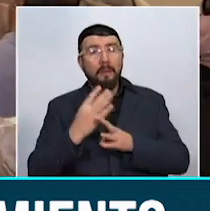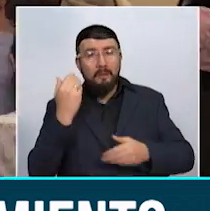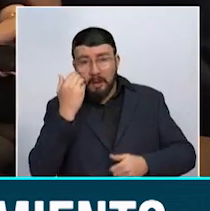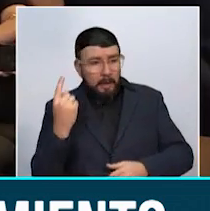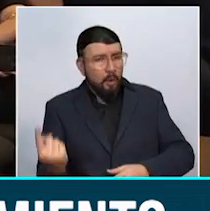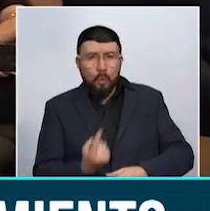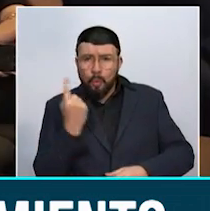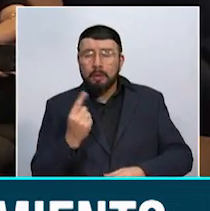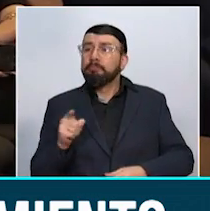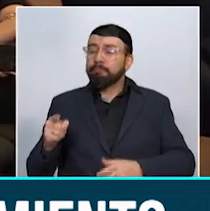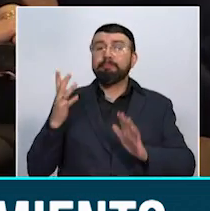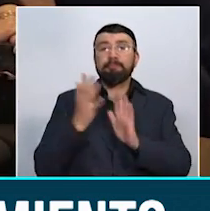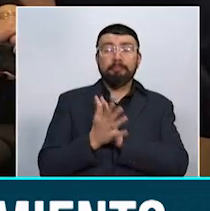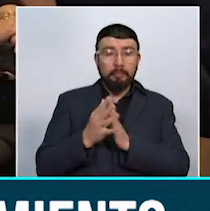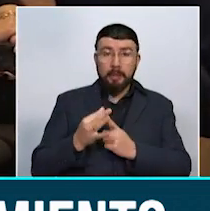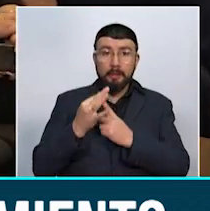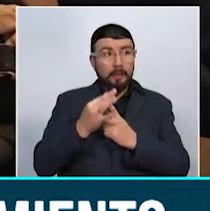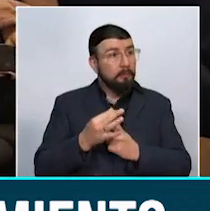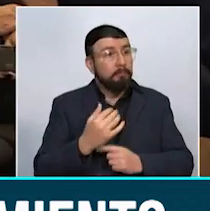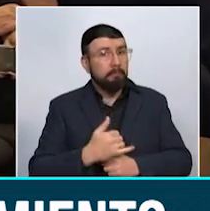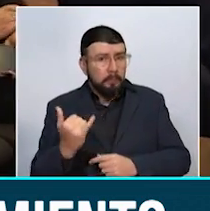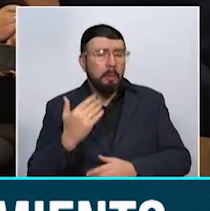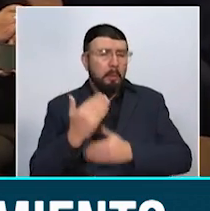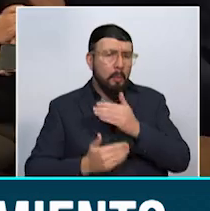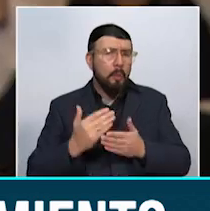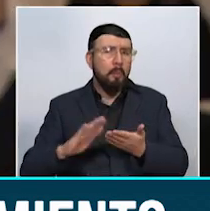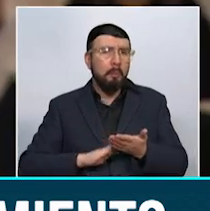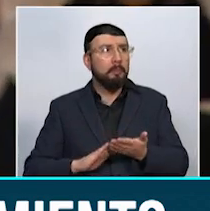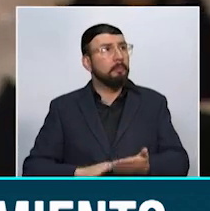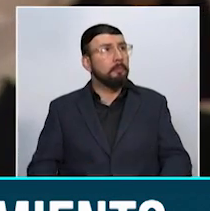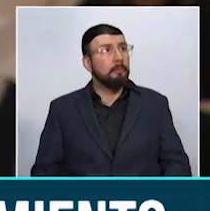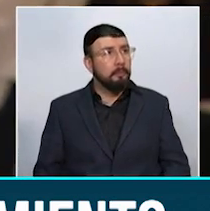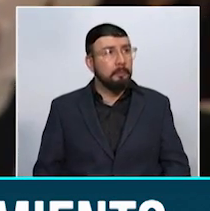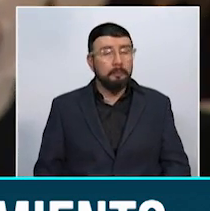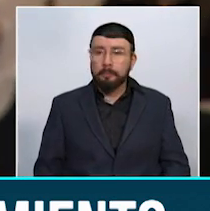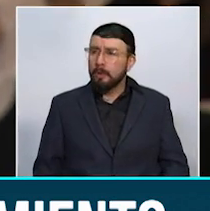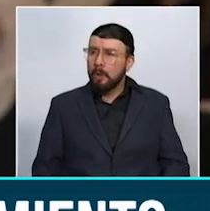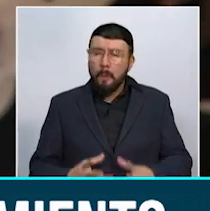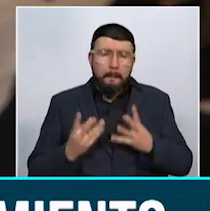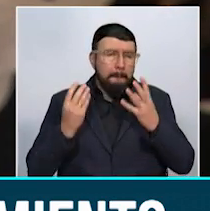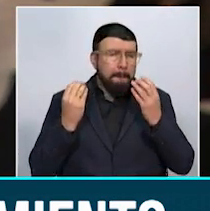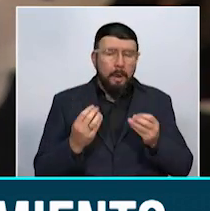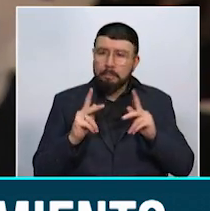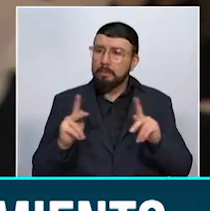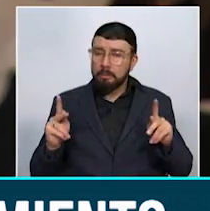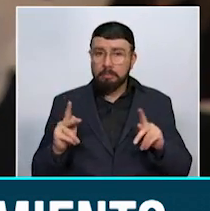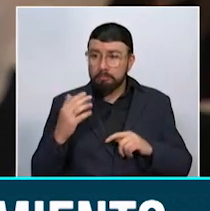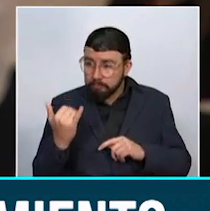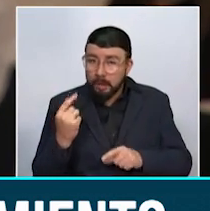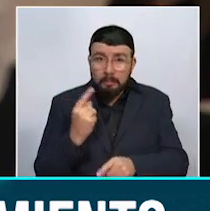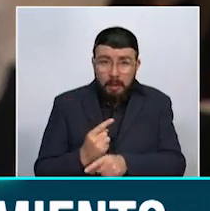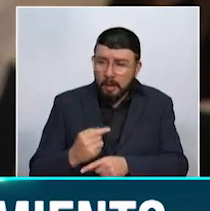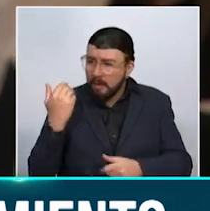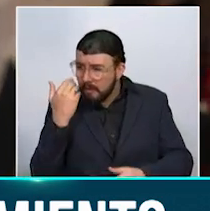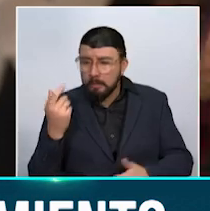especialistas señalan que el panorama en esta región ha mejorado. No hay mucha gente que sepa diagnosticarlas,